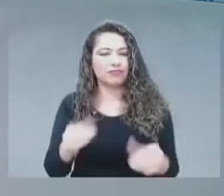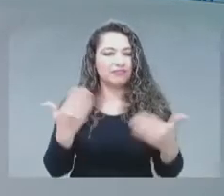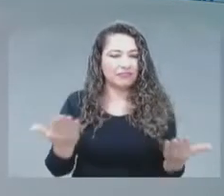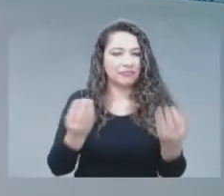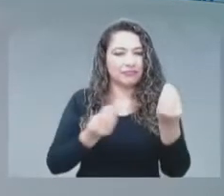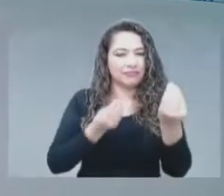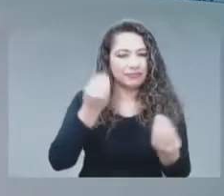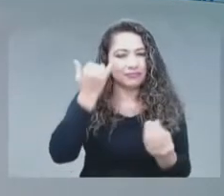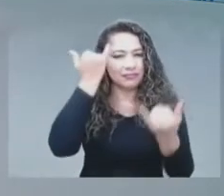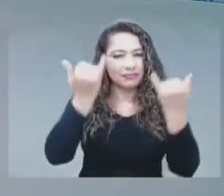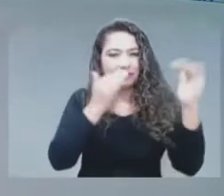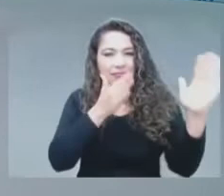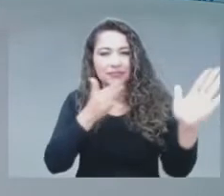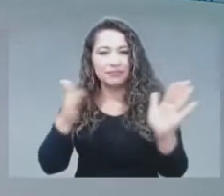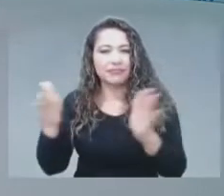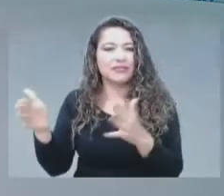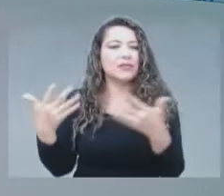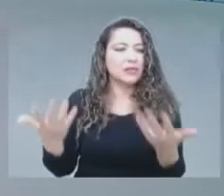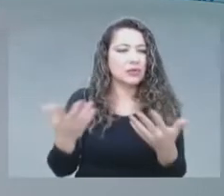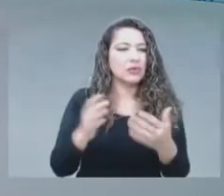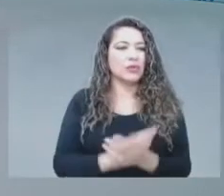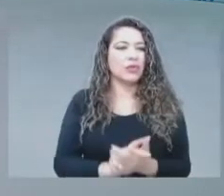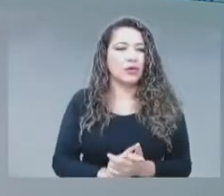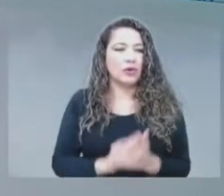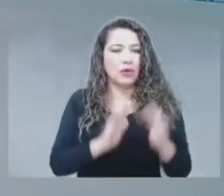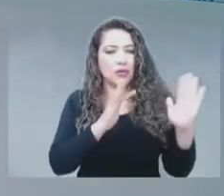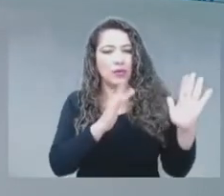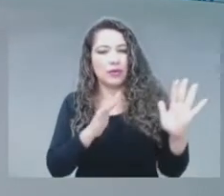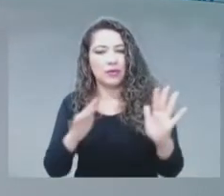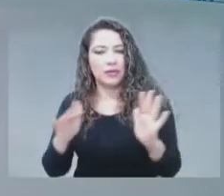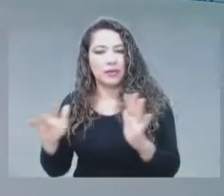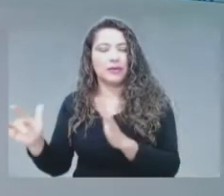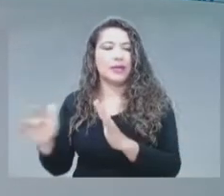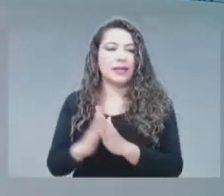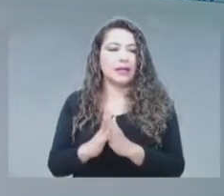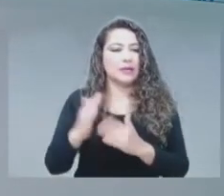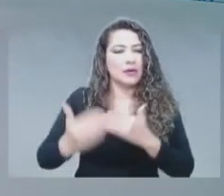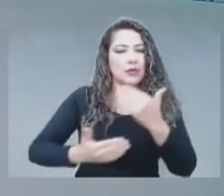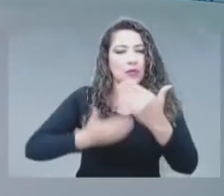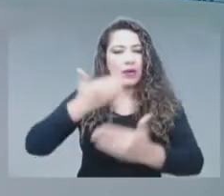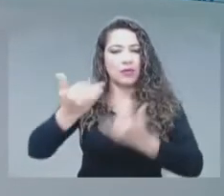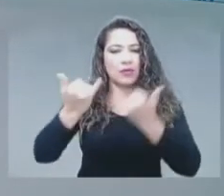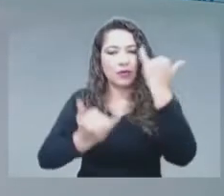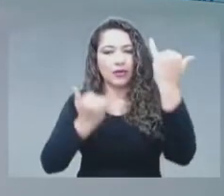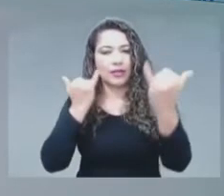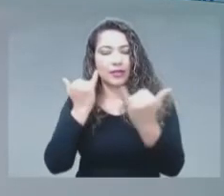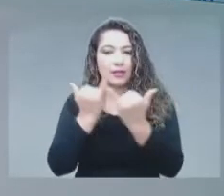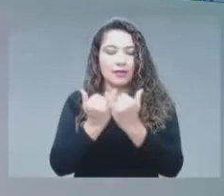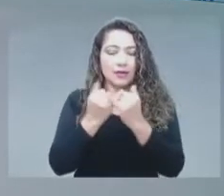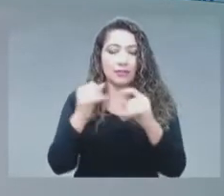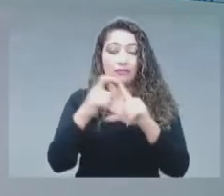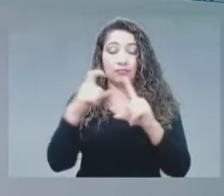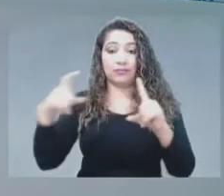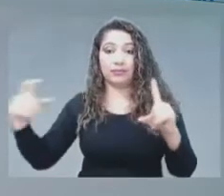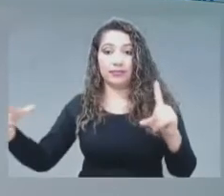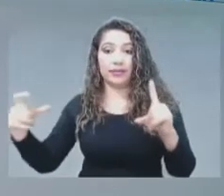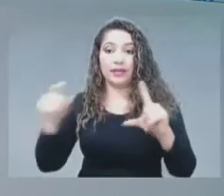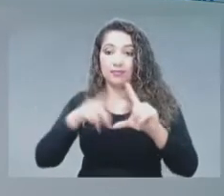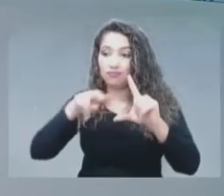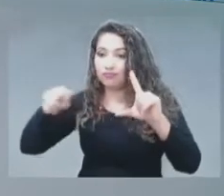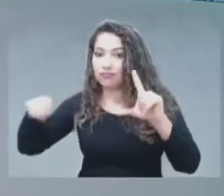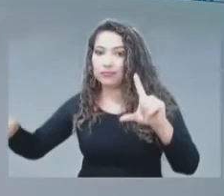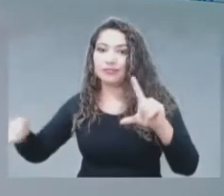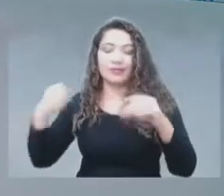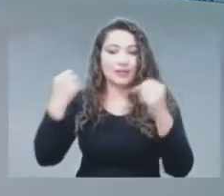valoración económica del espectro, y sobre todo, identificar y hacer disponible el espectro que sea necesario para atender ese crecimiento